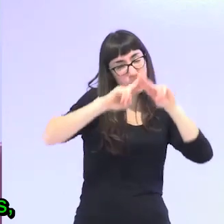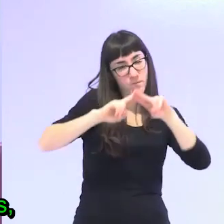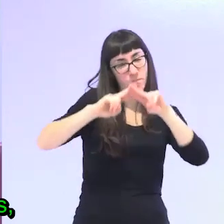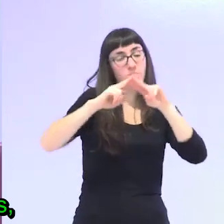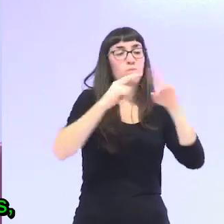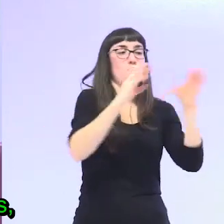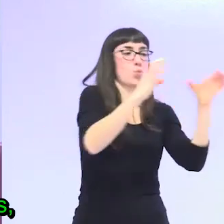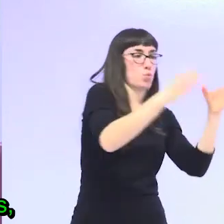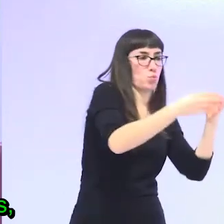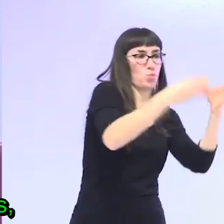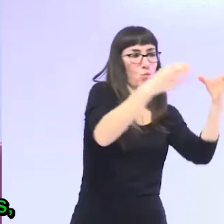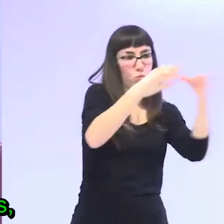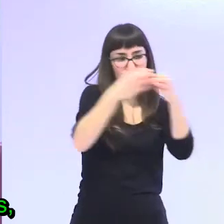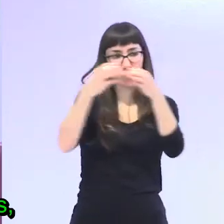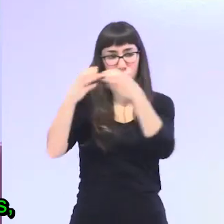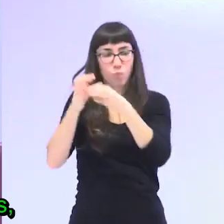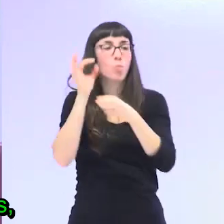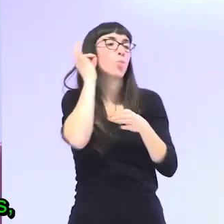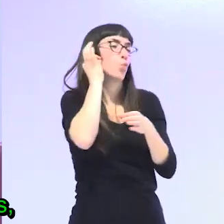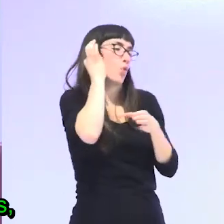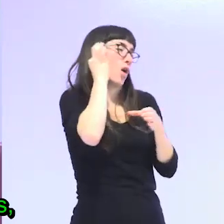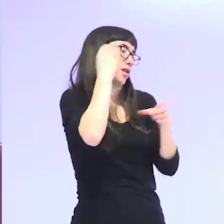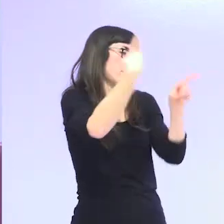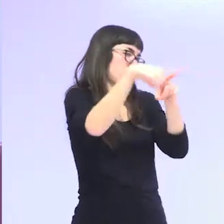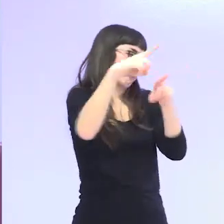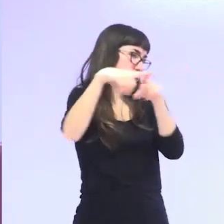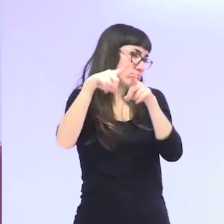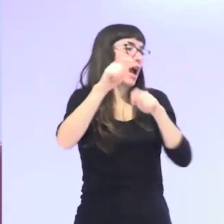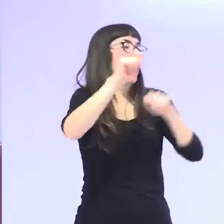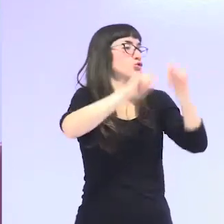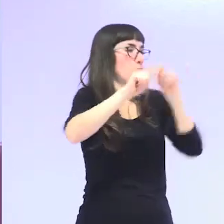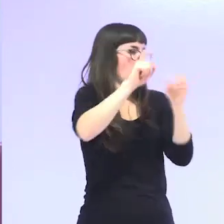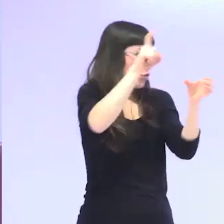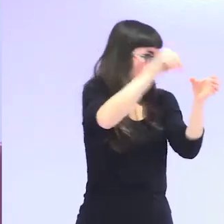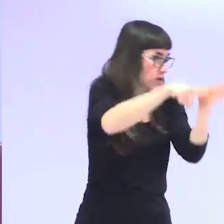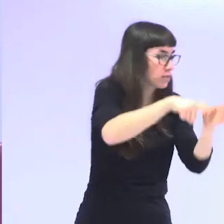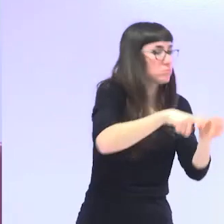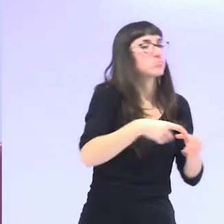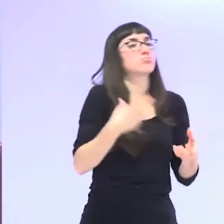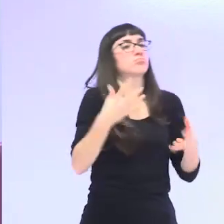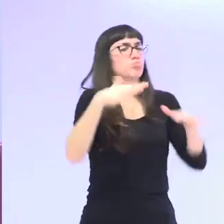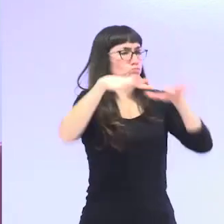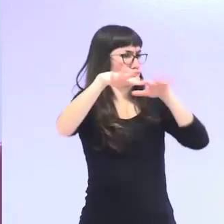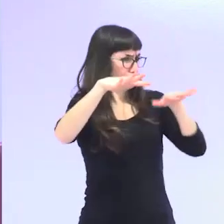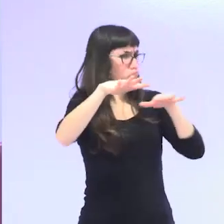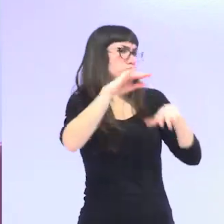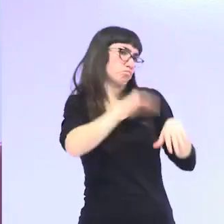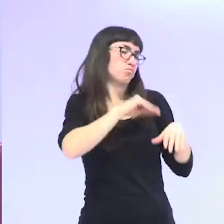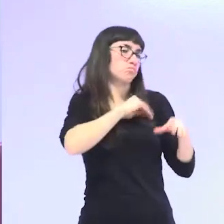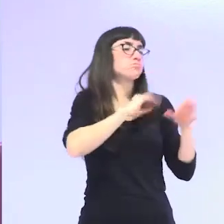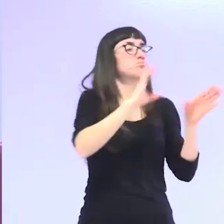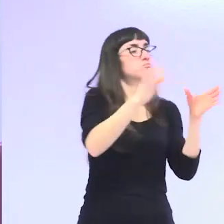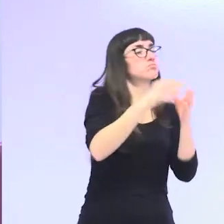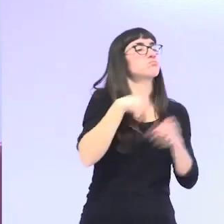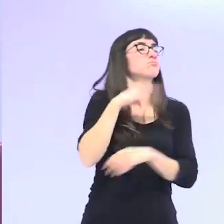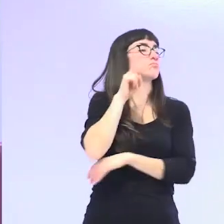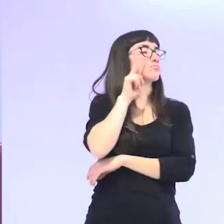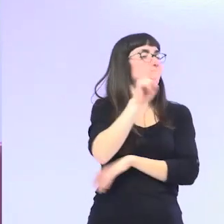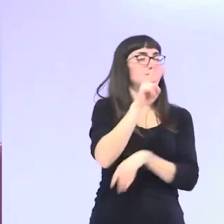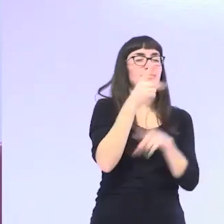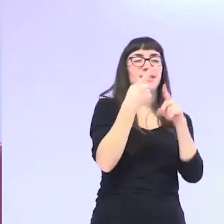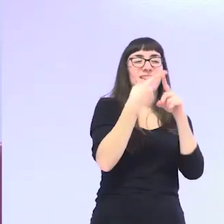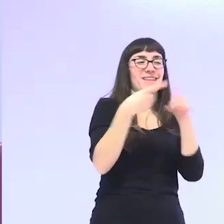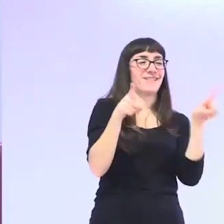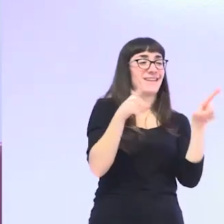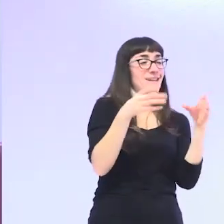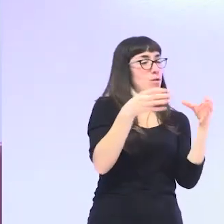varios grupos de discusión con mujeres que estaban en asociaciones que estaban en el ámbito participativo yo observé una gran diferencia